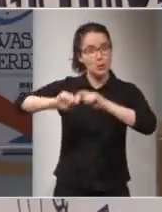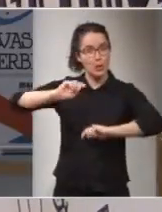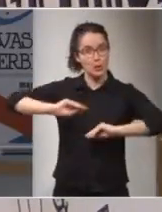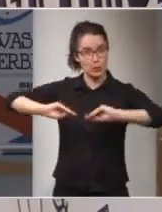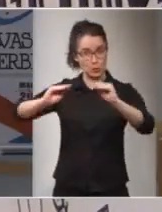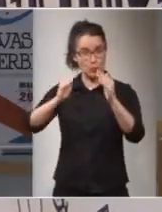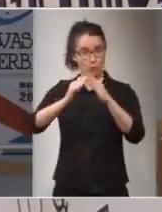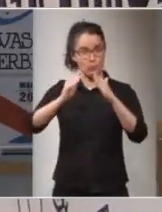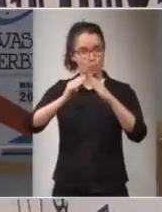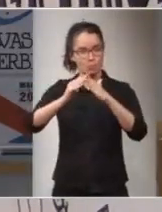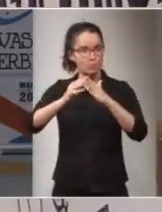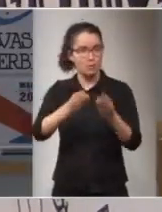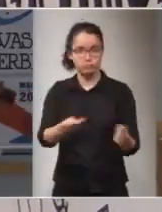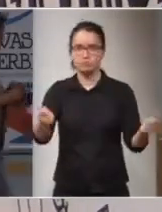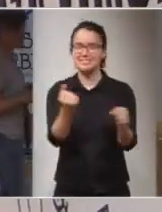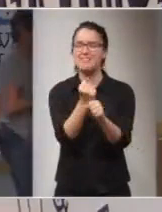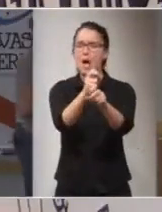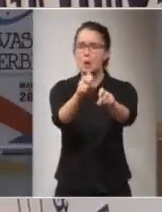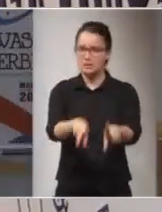obsoleta y sin trabajo?